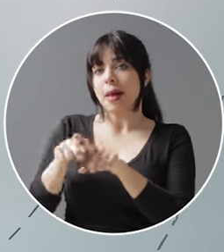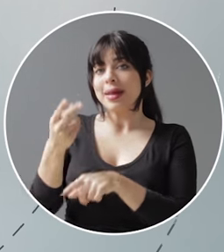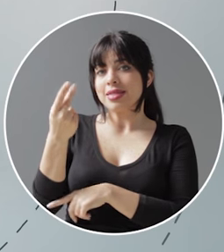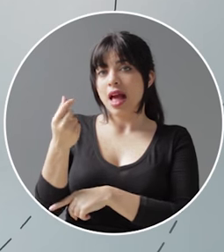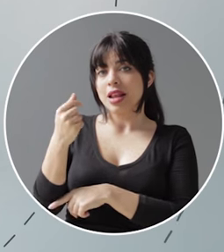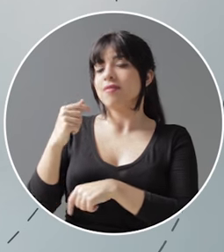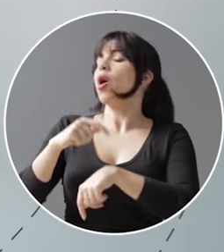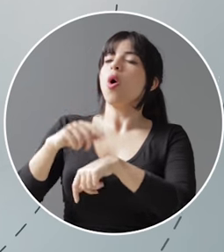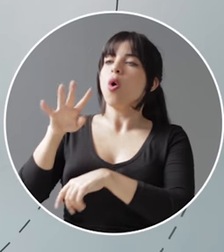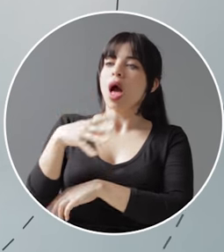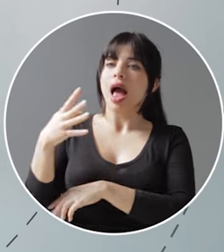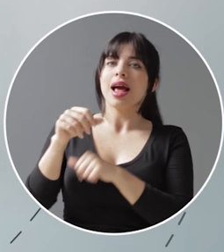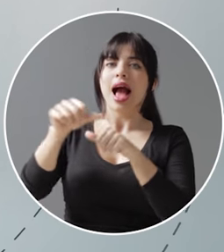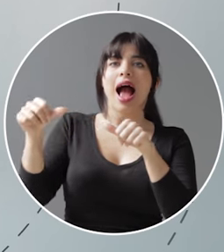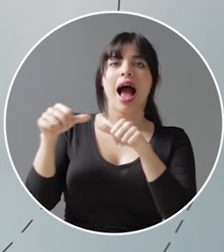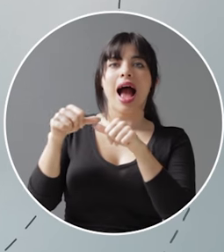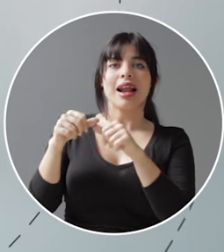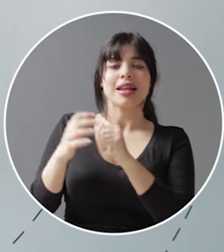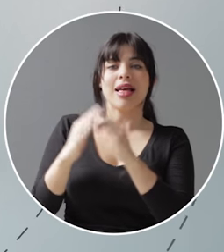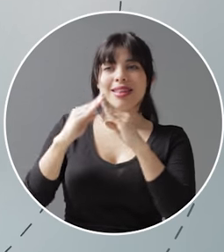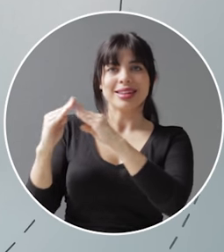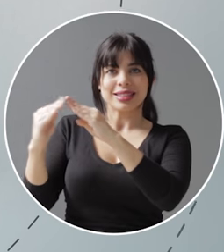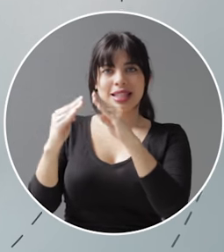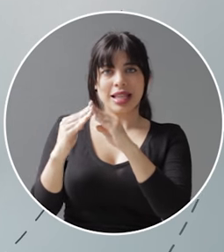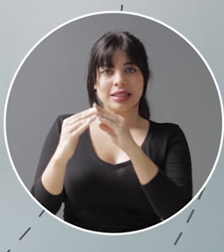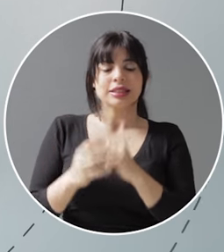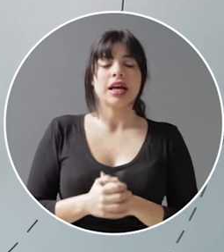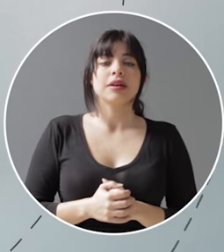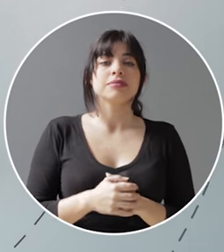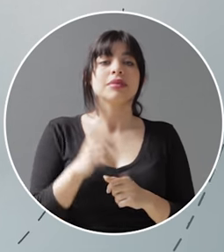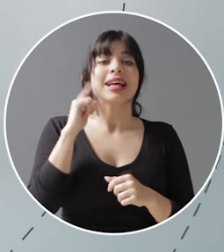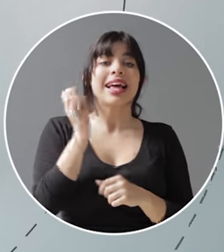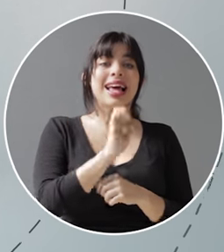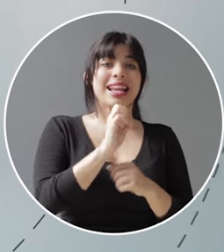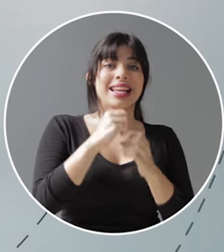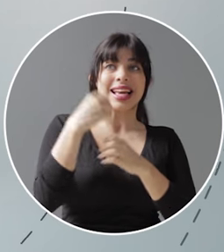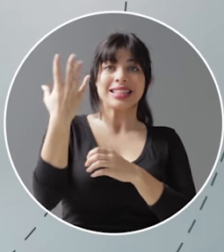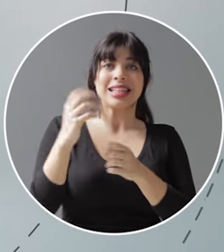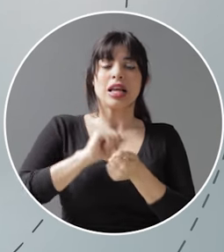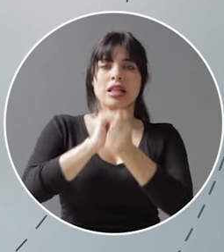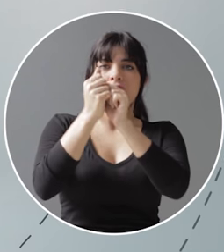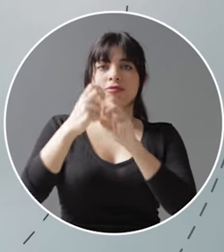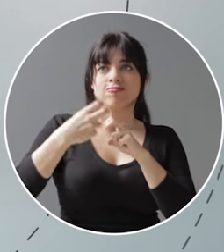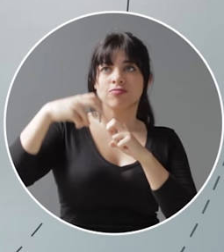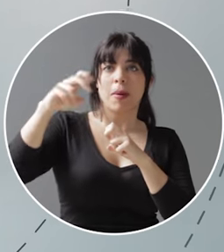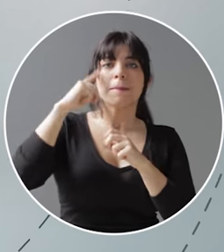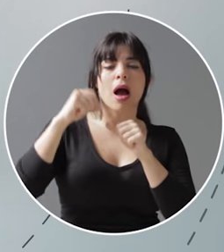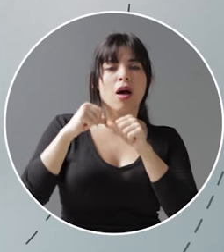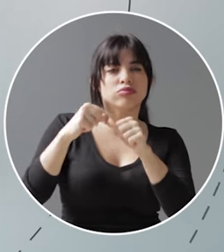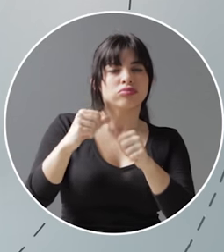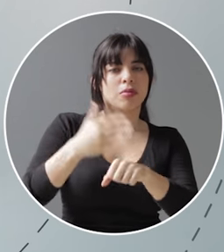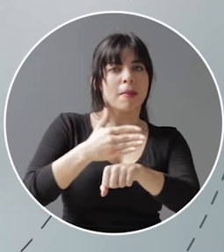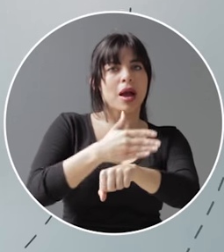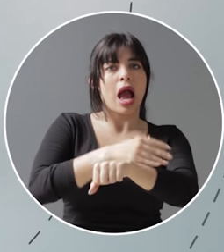también tarifas horarias en el sector residencial. Trasladar los beneficios de la venta de energía al exterior para mantener y mejorar